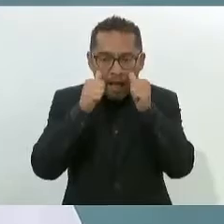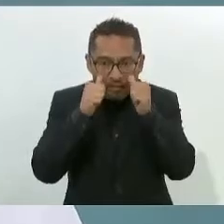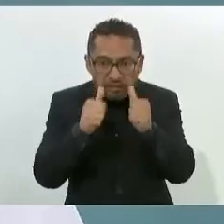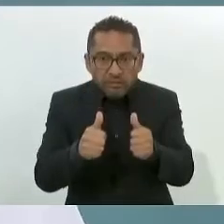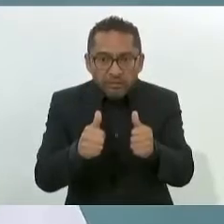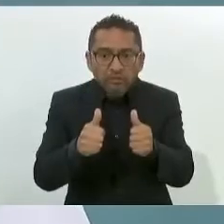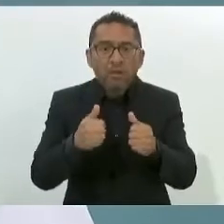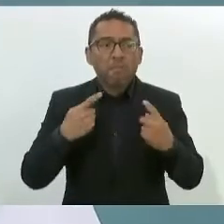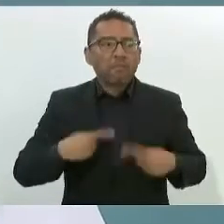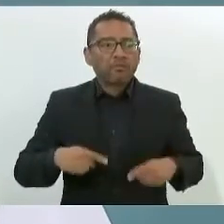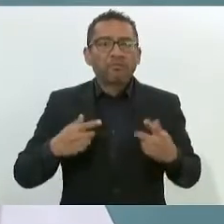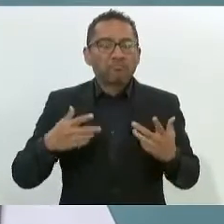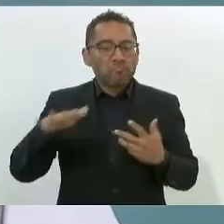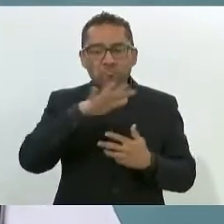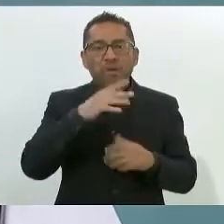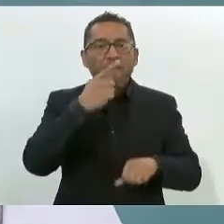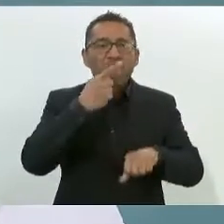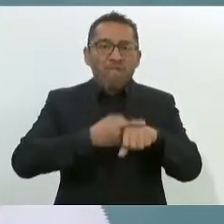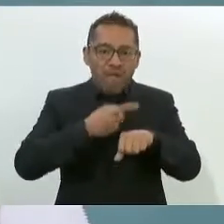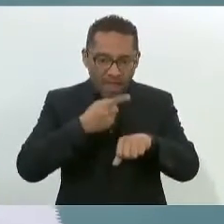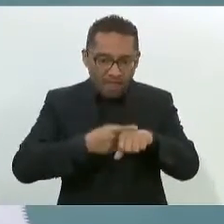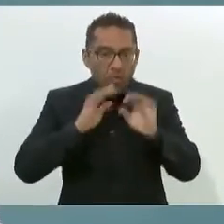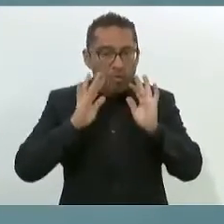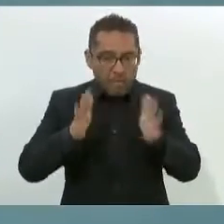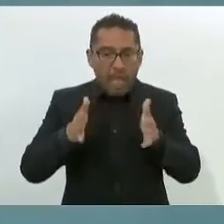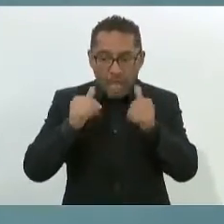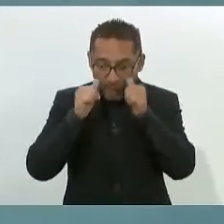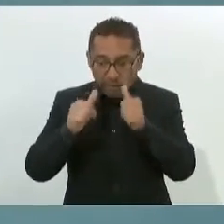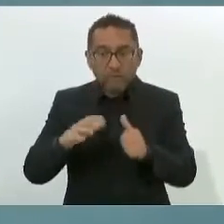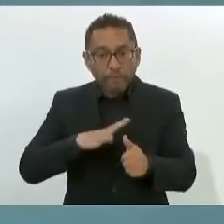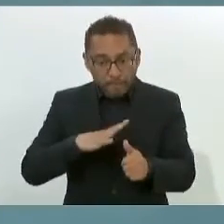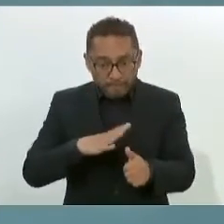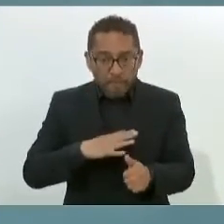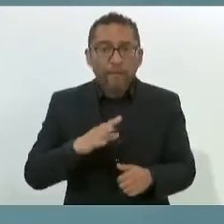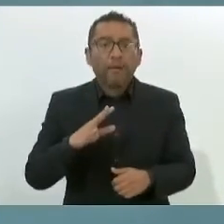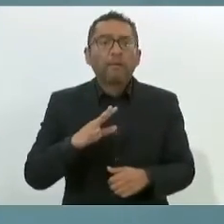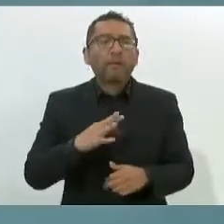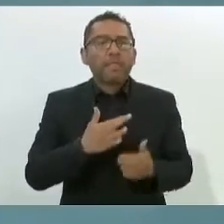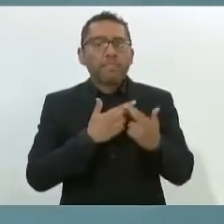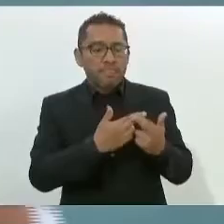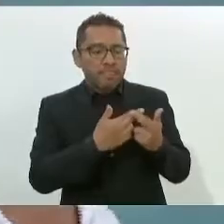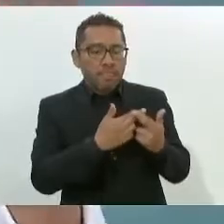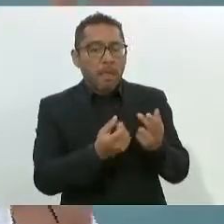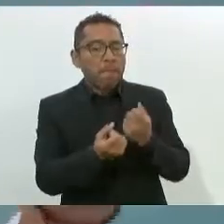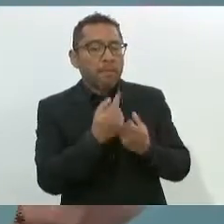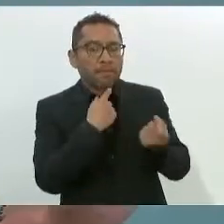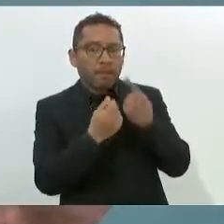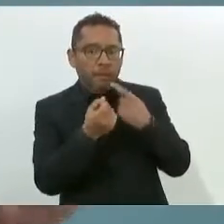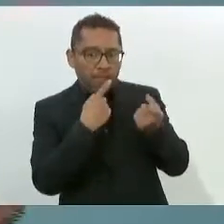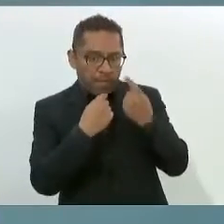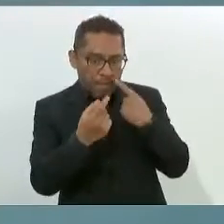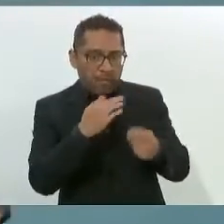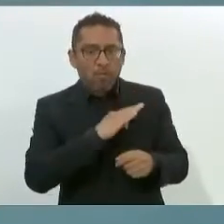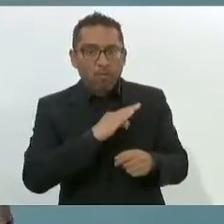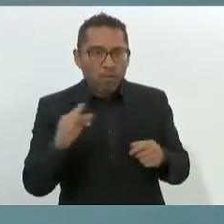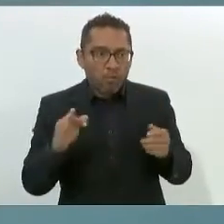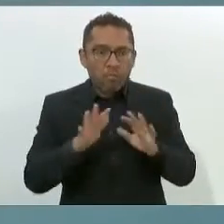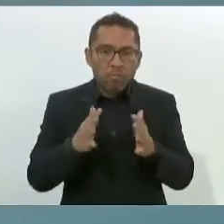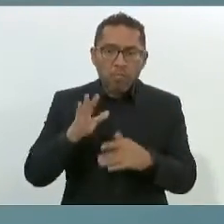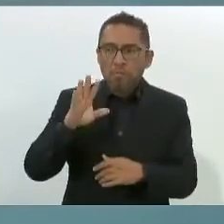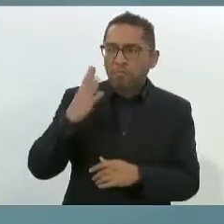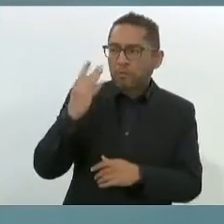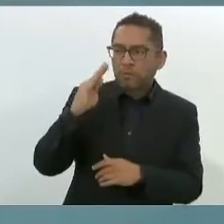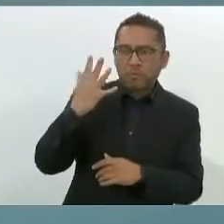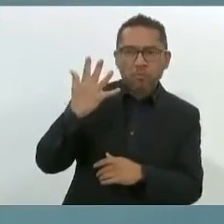los enfermos. Logramos un abasto de medicamentos alrededor del 95% en